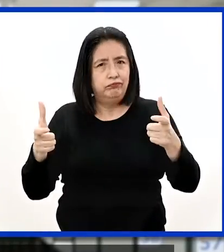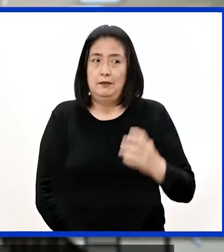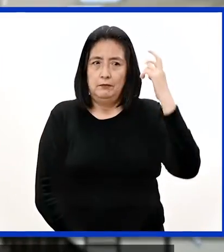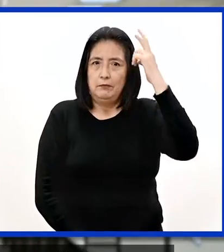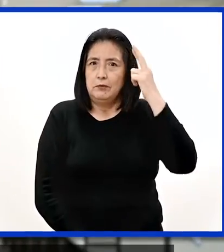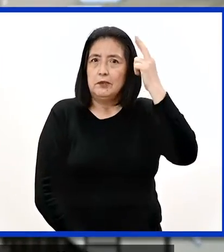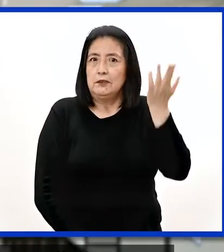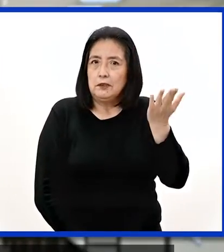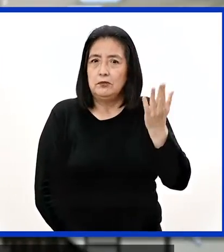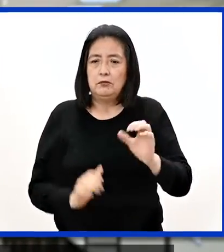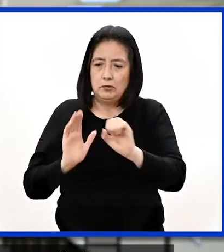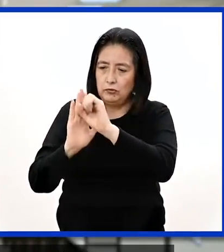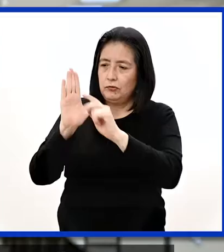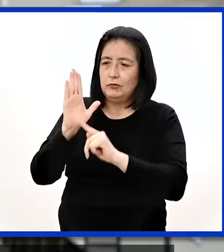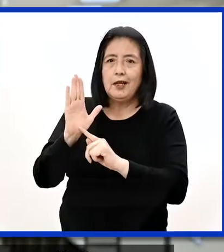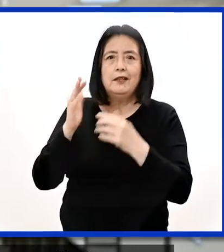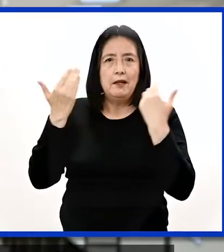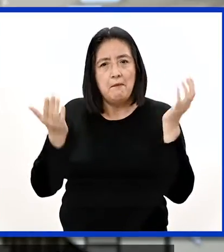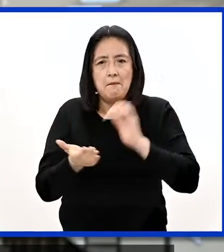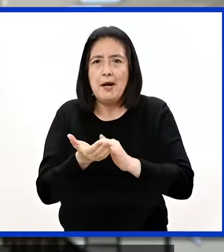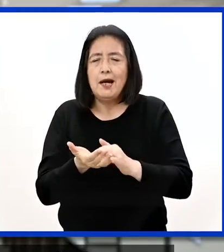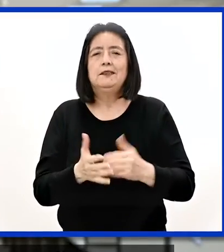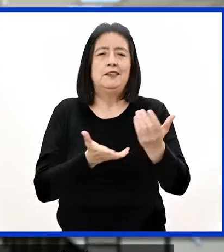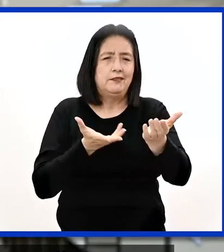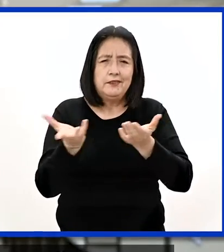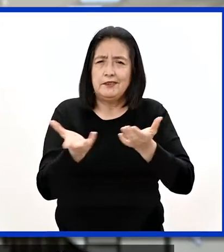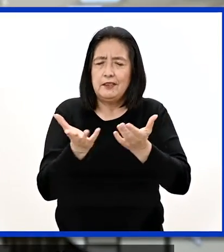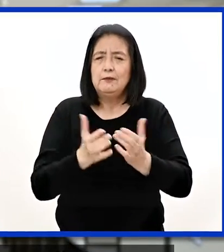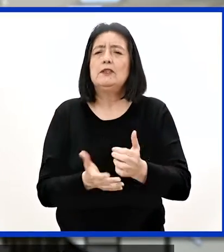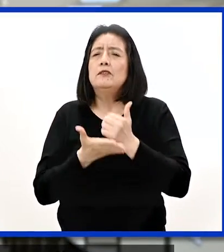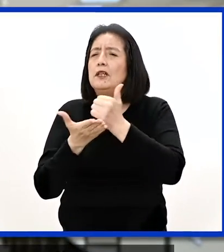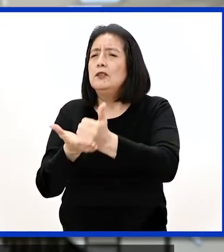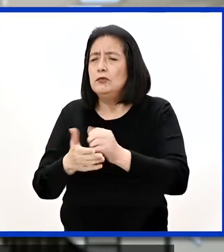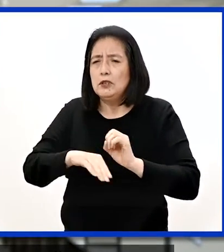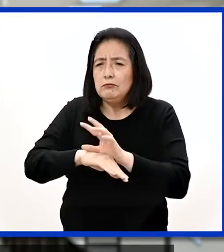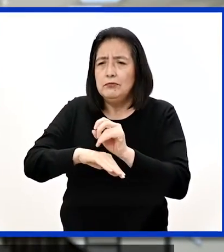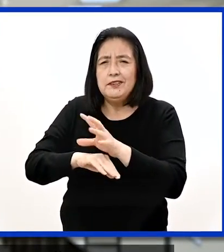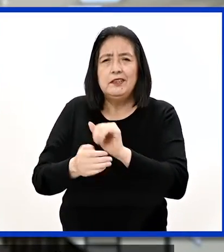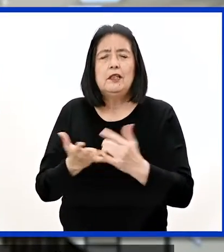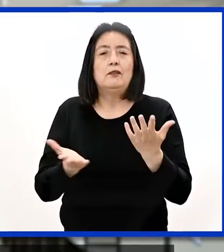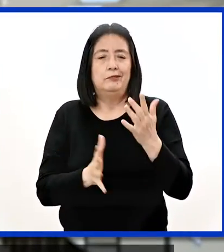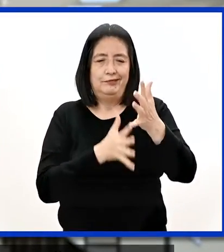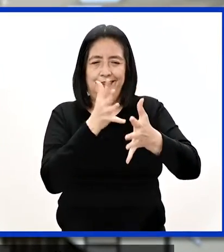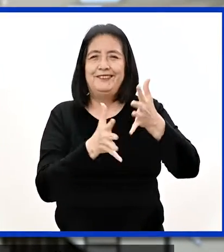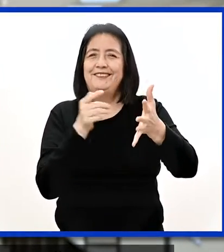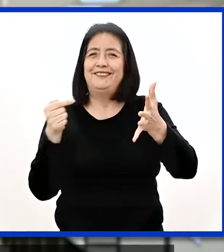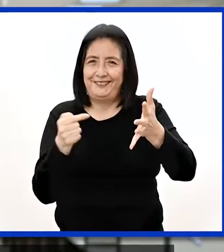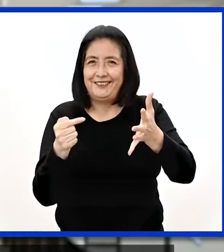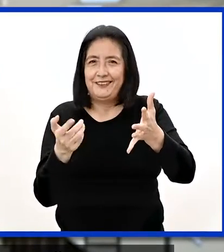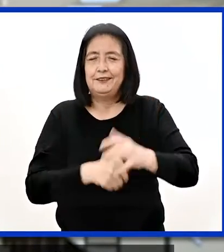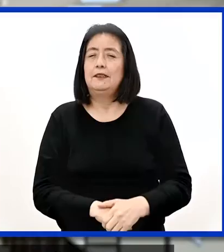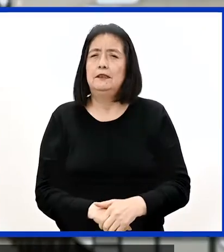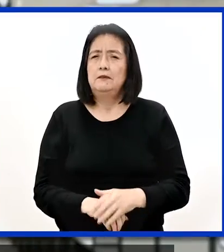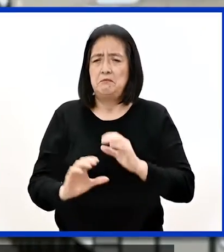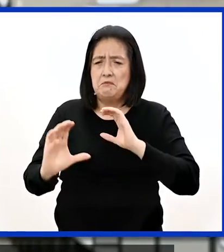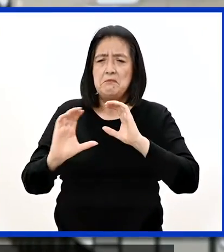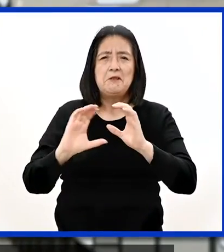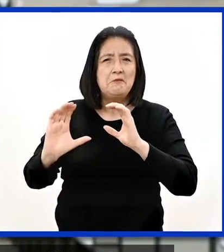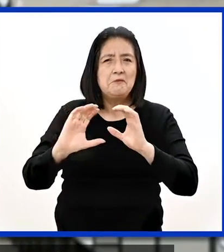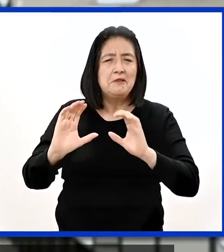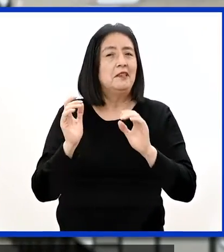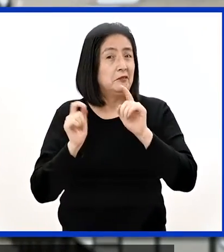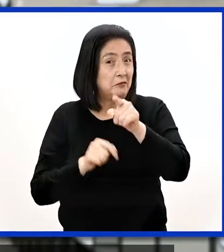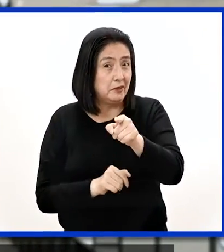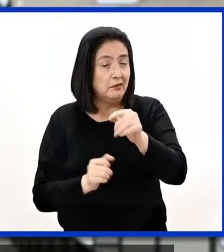tu negocio. Por eso, en la SUNAT hemos ampliado nuestros servicios de asistencia y orientación en lengua de señas peruana, para